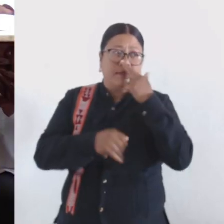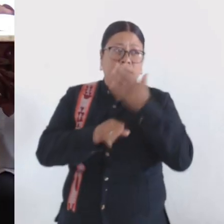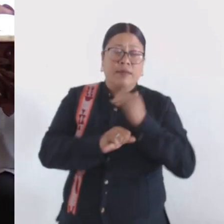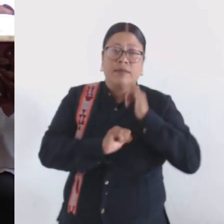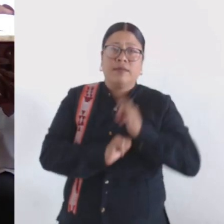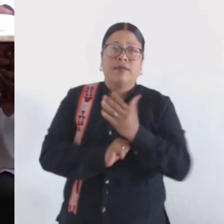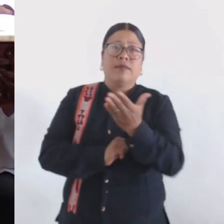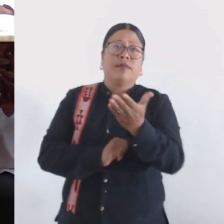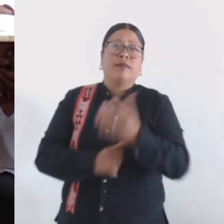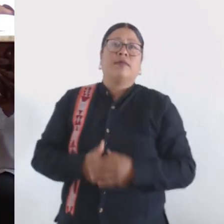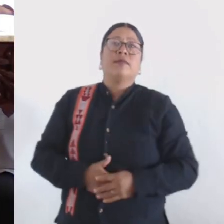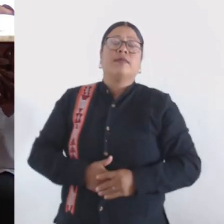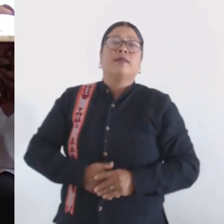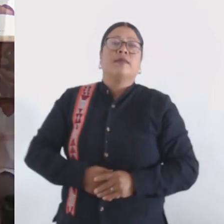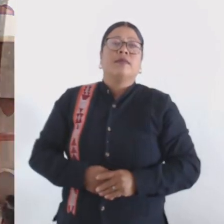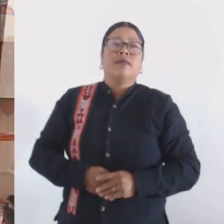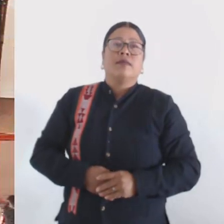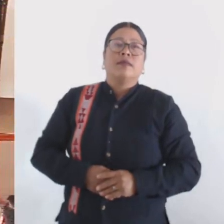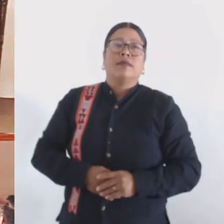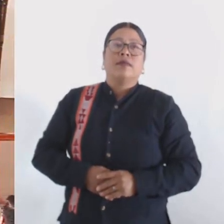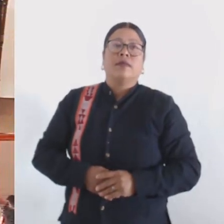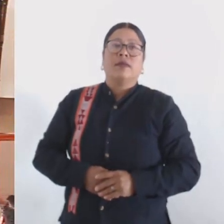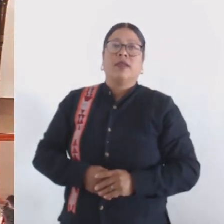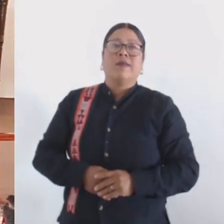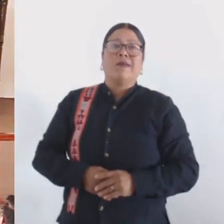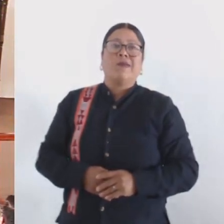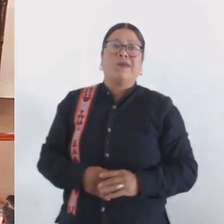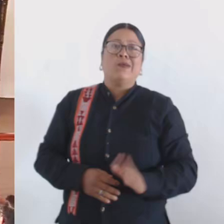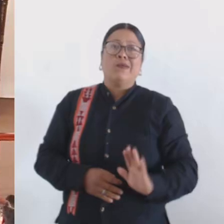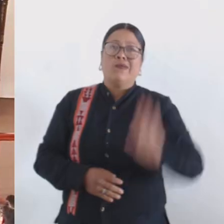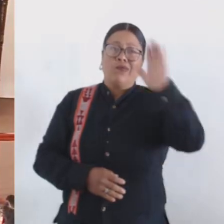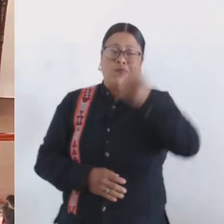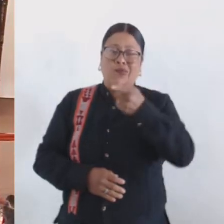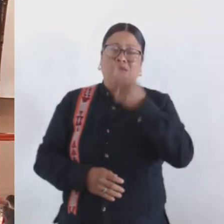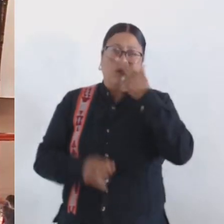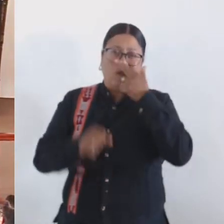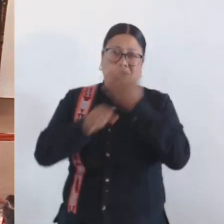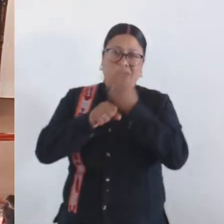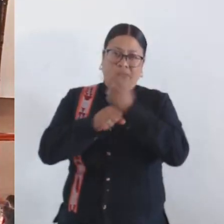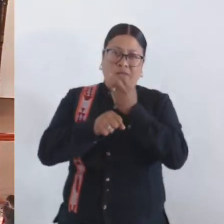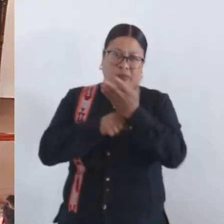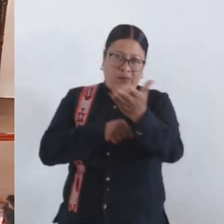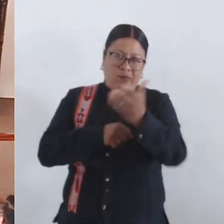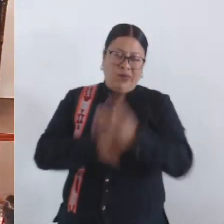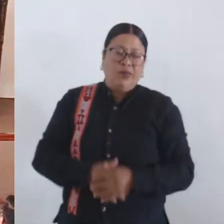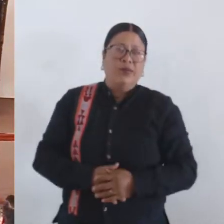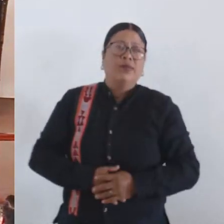las señoras y señores concejales. Gracias, tiene el uso de la palabra el síndico segundo. Adelante.